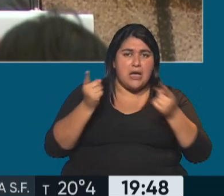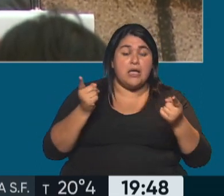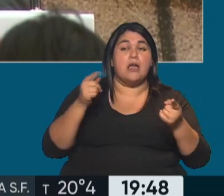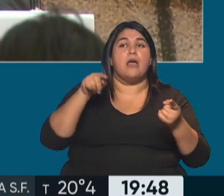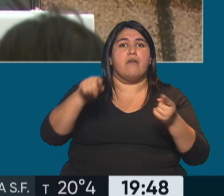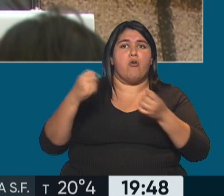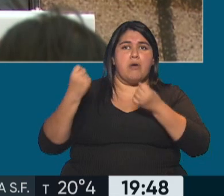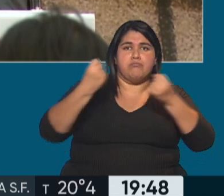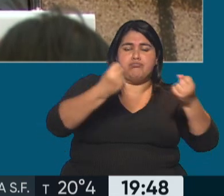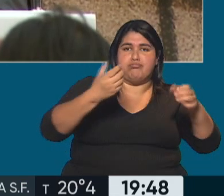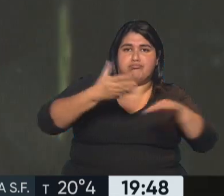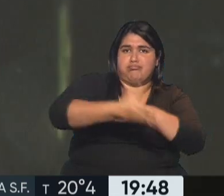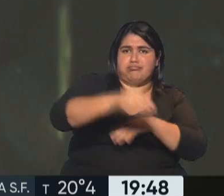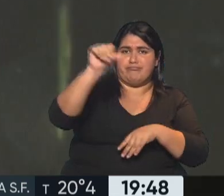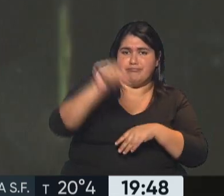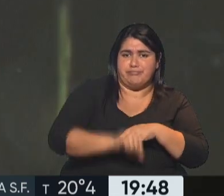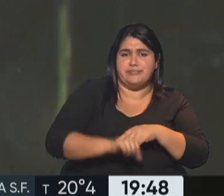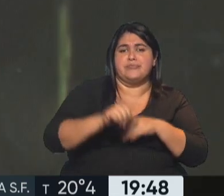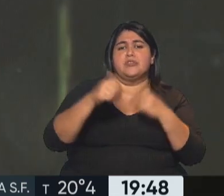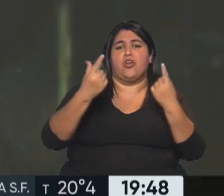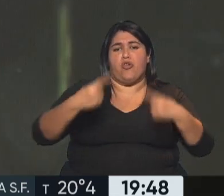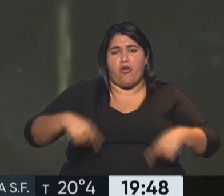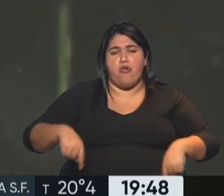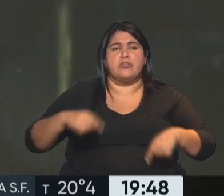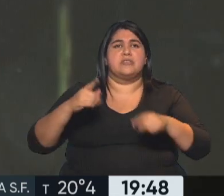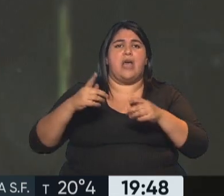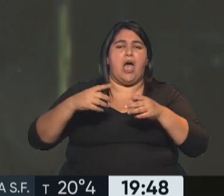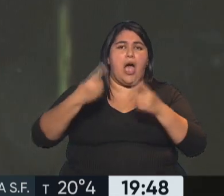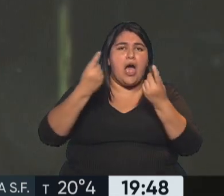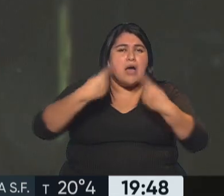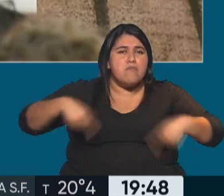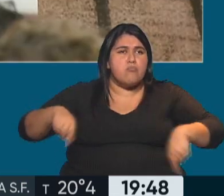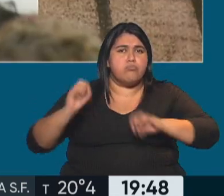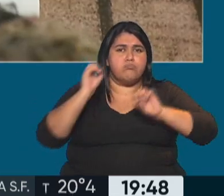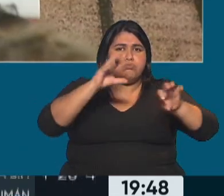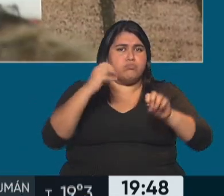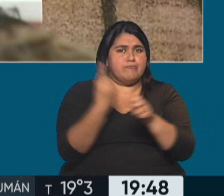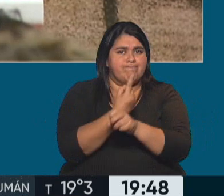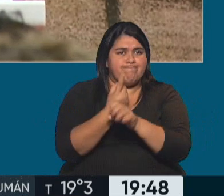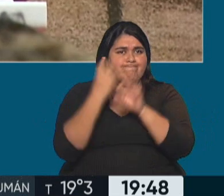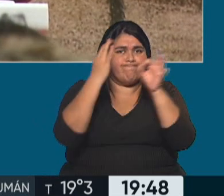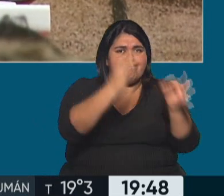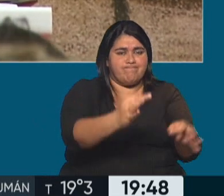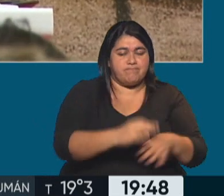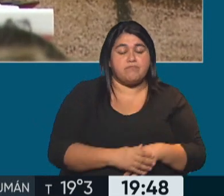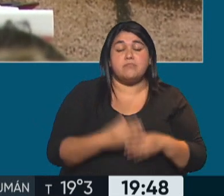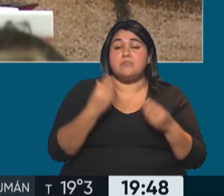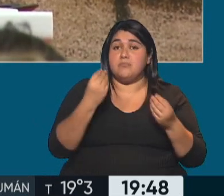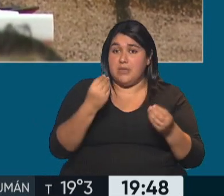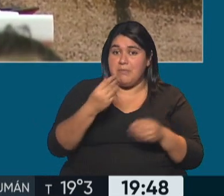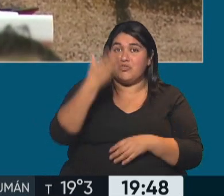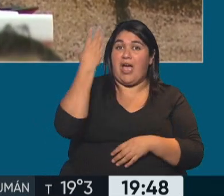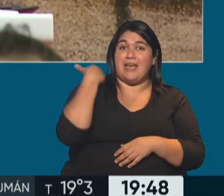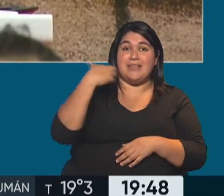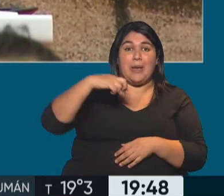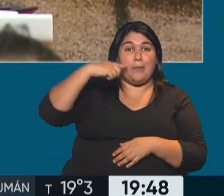puedan trasladarse. Se genera desabastecimiento, aumento de la mercadería, etcétera. Exactamente. ¿Qué pasó? Bueno, durante el gobierno de Sebastián